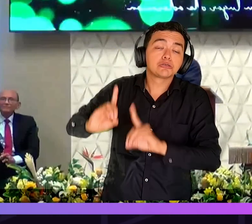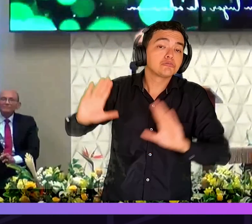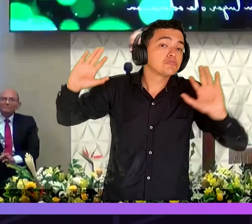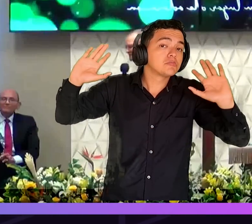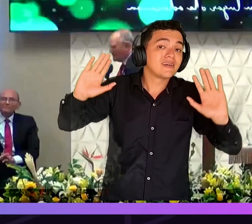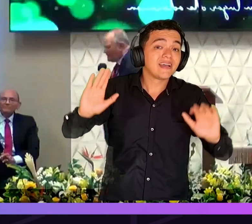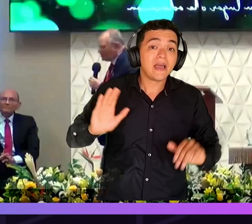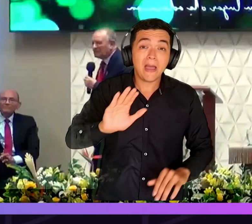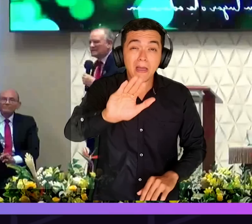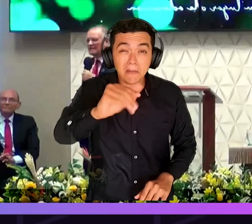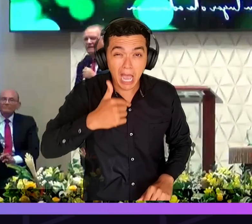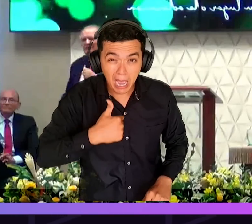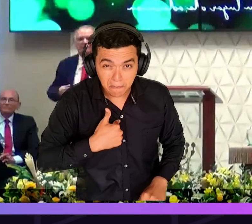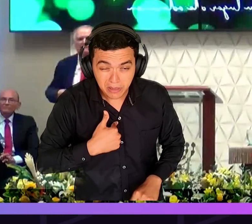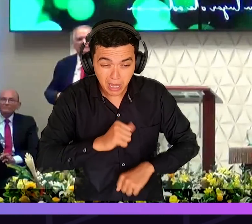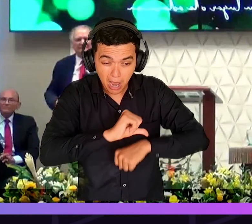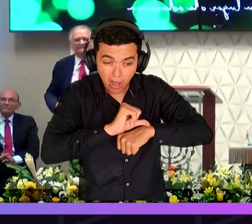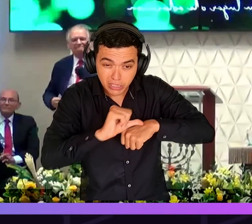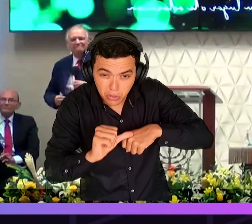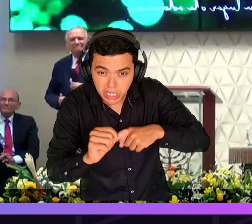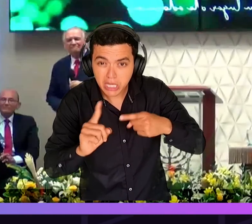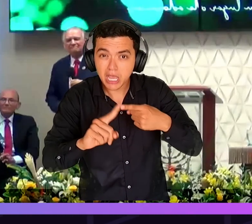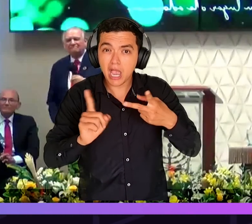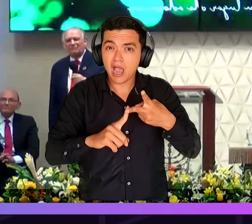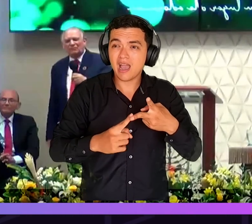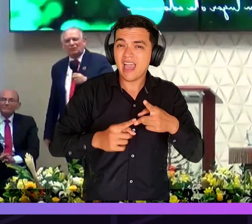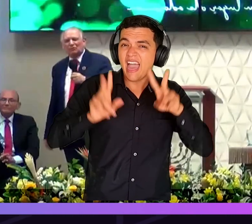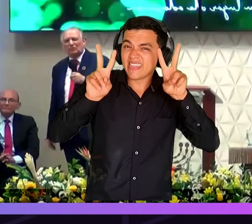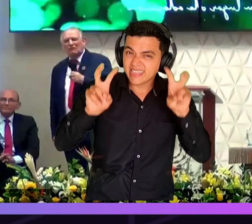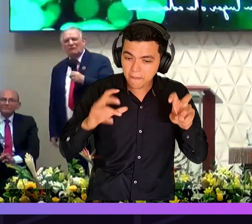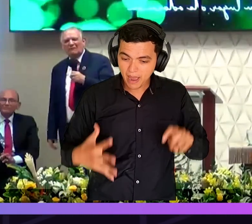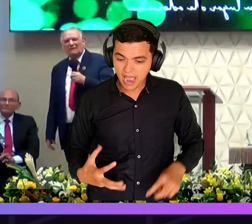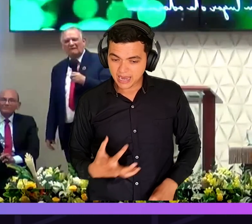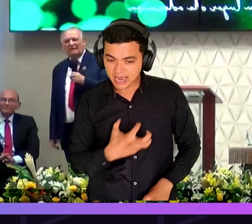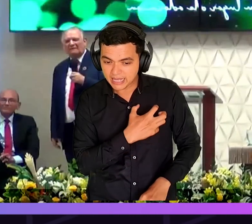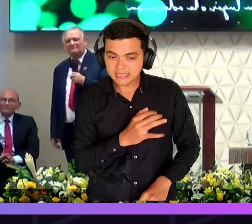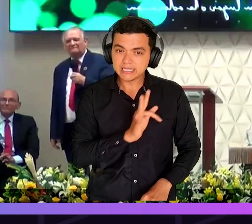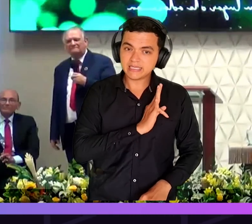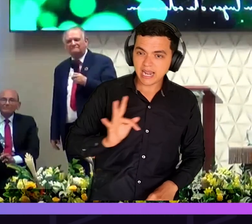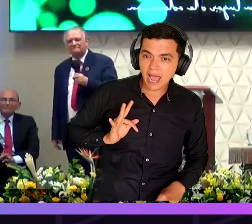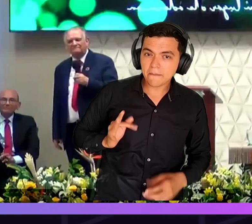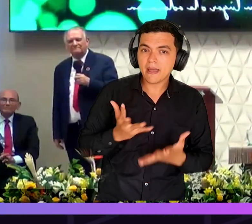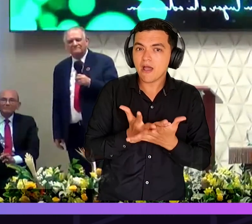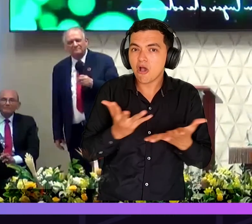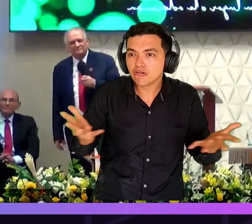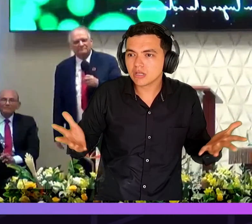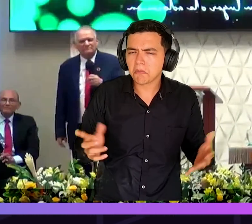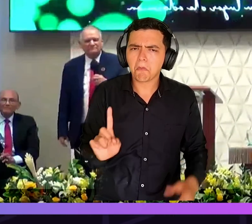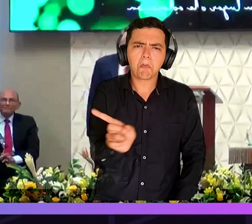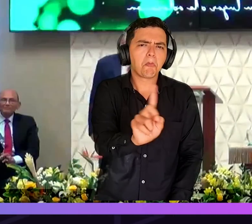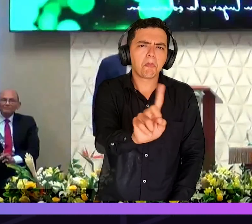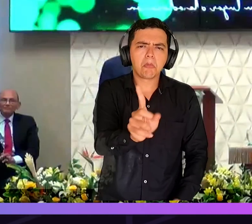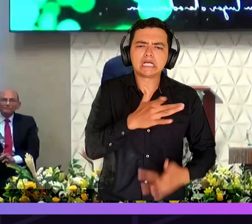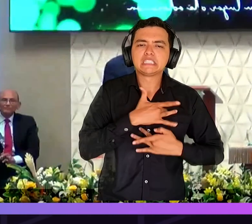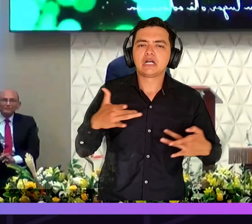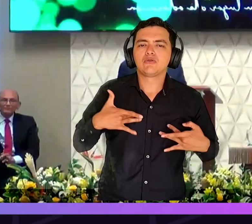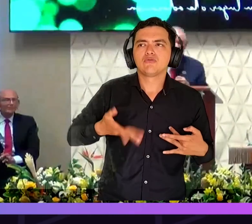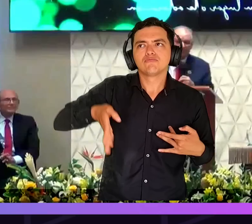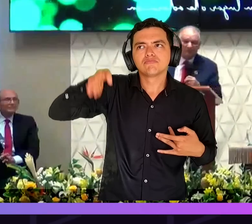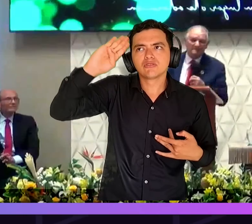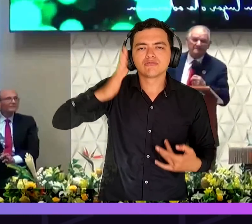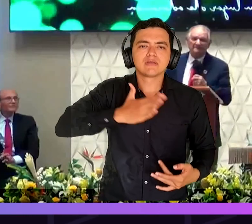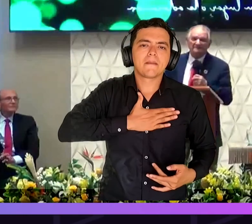más en él la palabra de Dios es totalmente extensa profunda y además de que es profunda es para nosotros